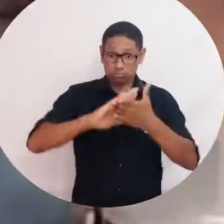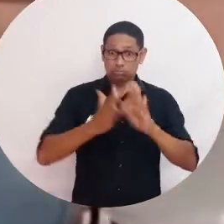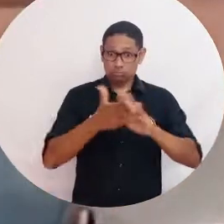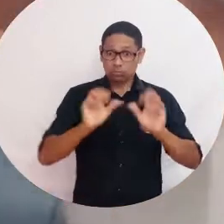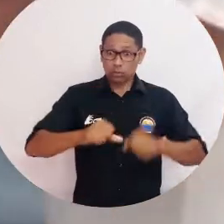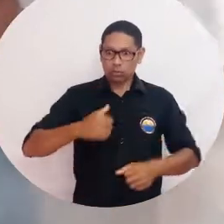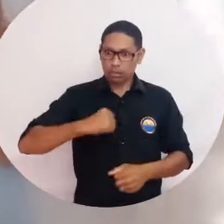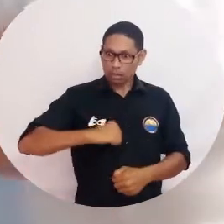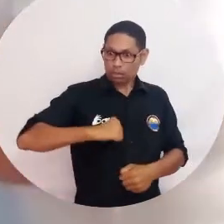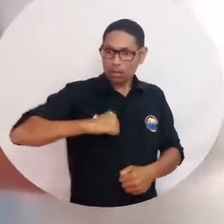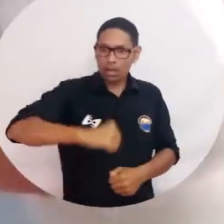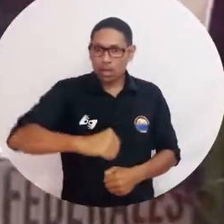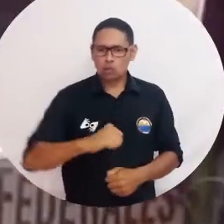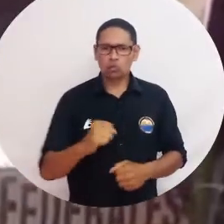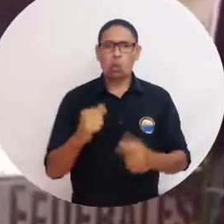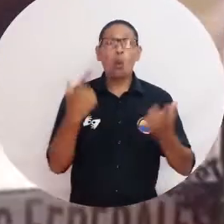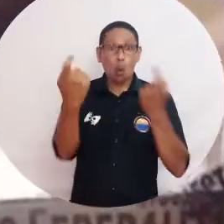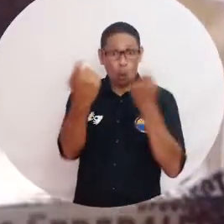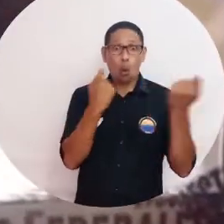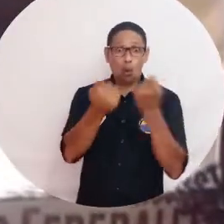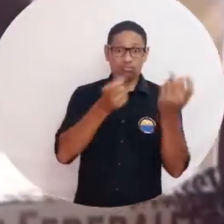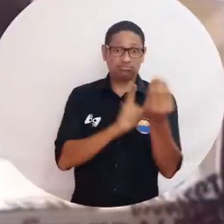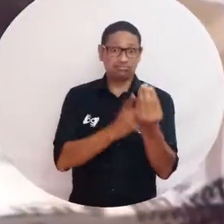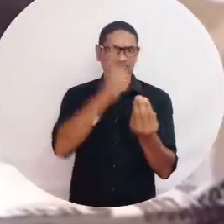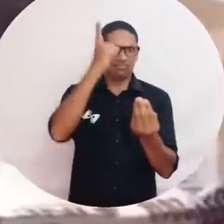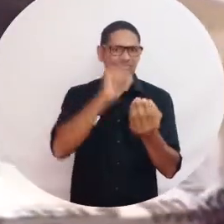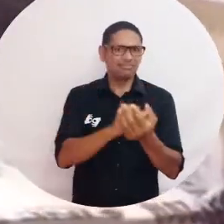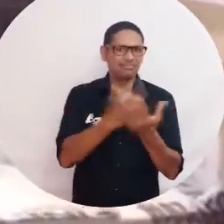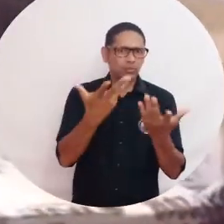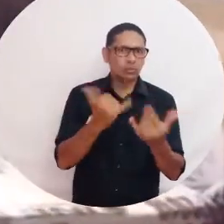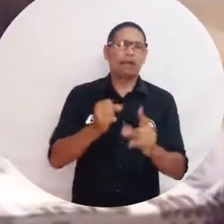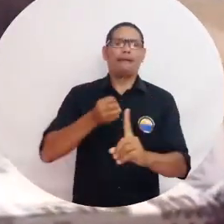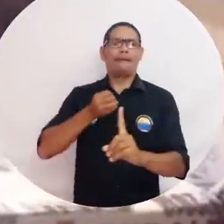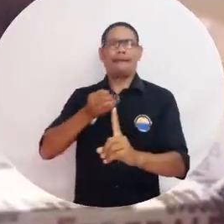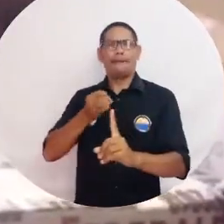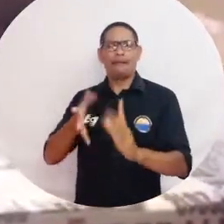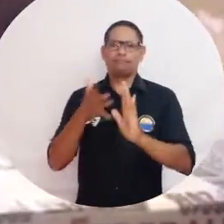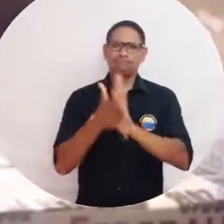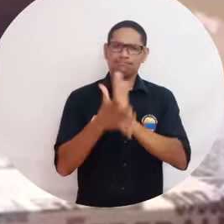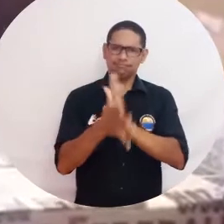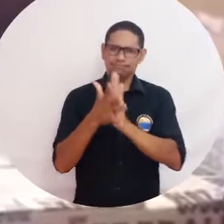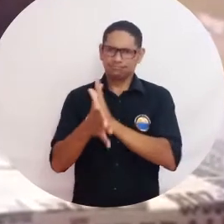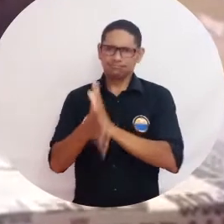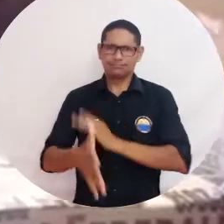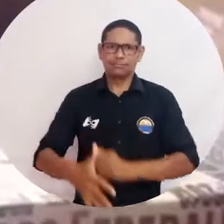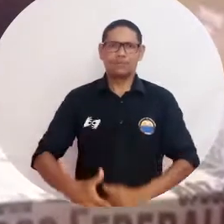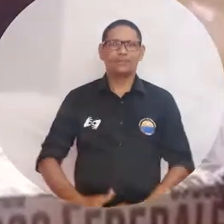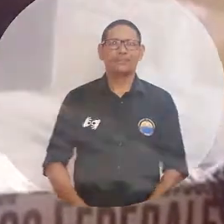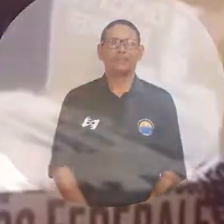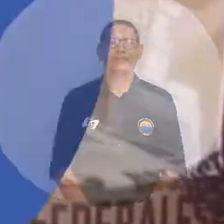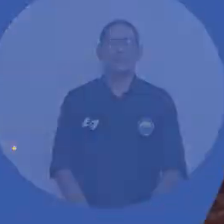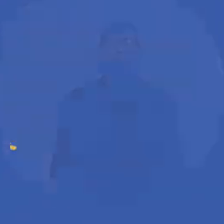ejercer el derecho de control político en la democracia colombiana a través del instrumento presentado en la conferencia.